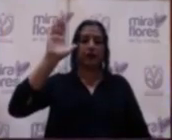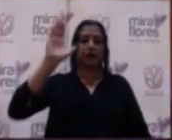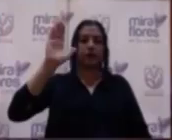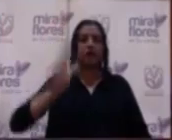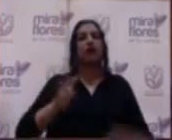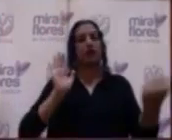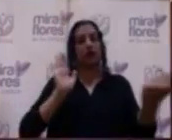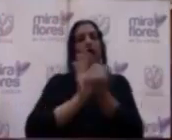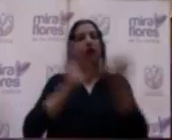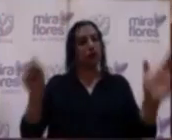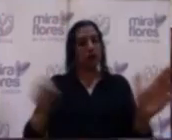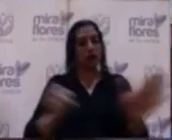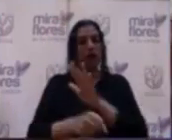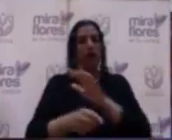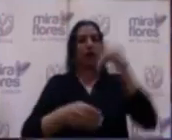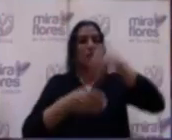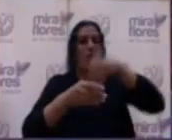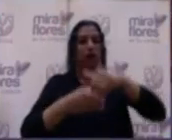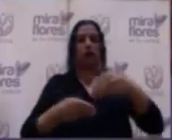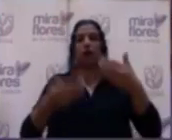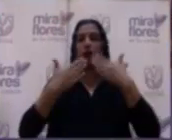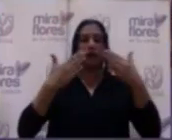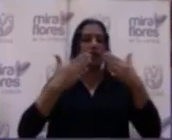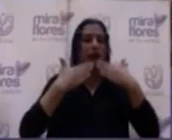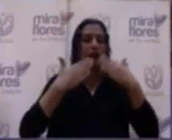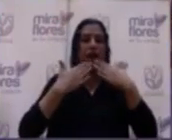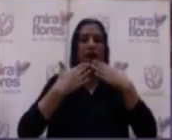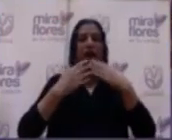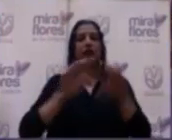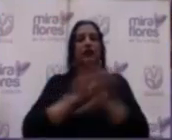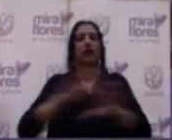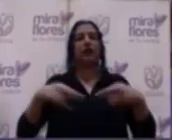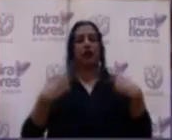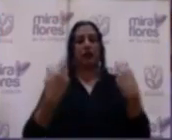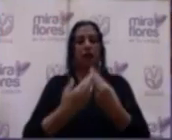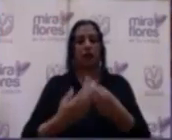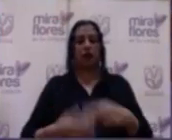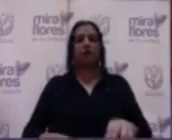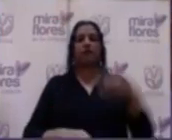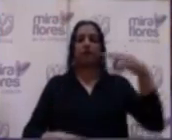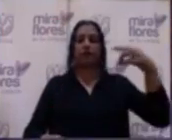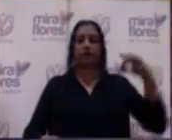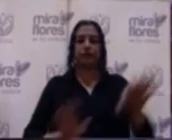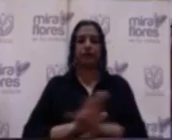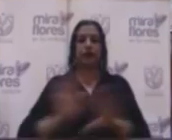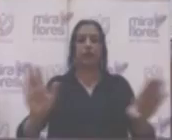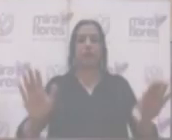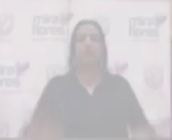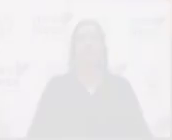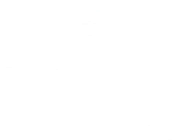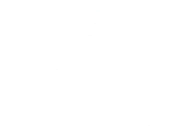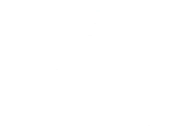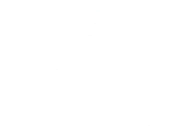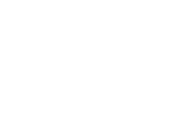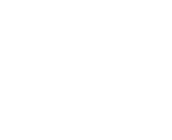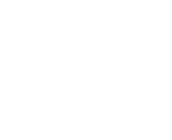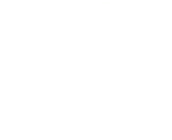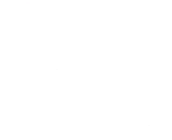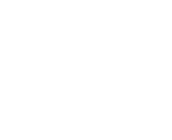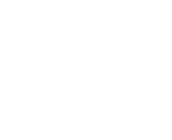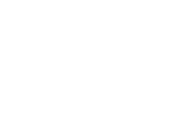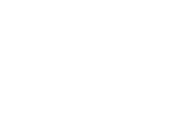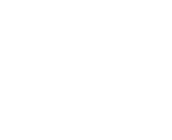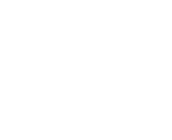se aprueba también por unanimidad de votos. Muchas gracias. Se levanta la sesión. ¡Gracias! ¡Gracias! ¡Gracias!